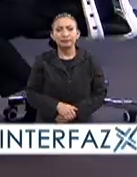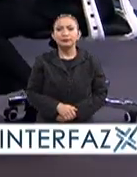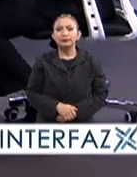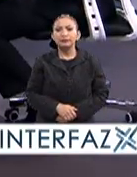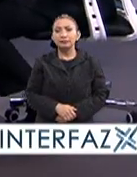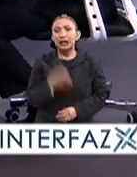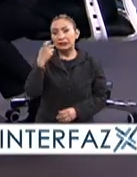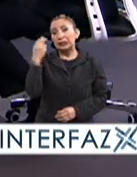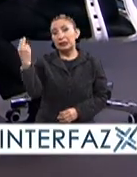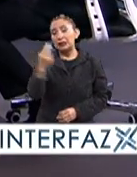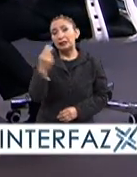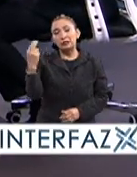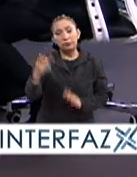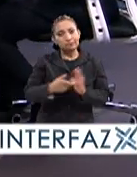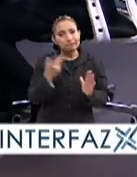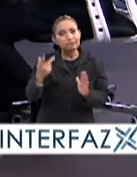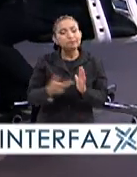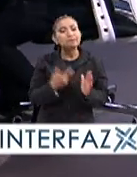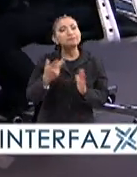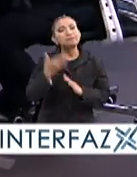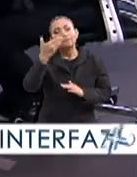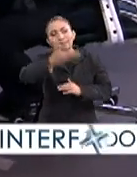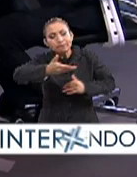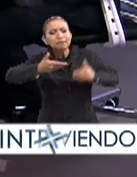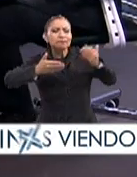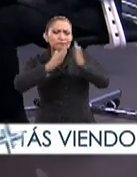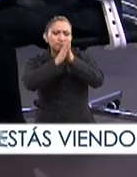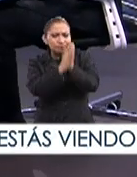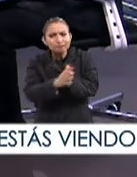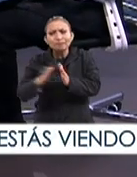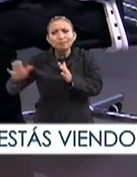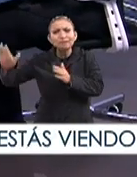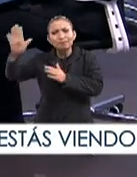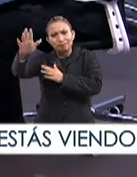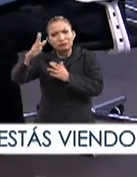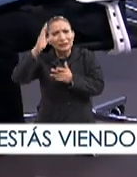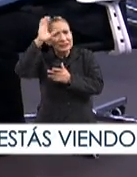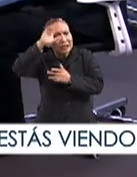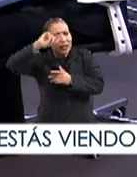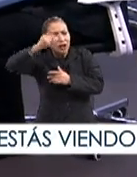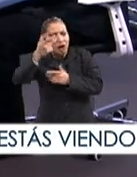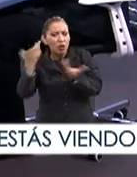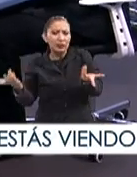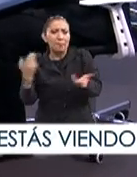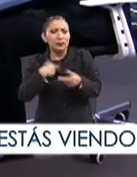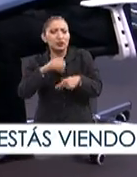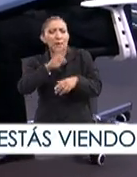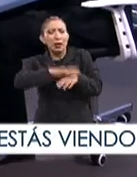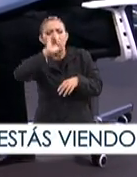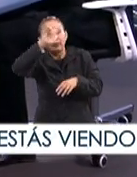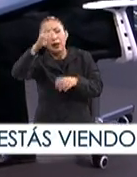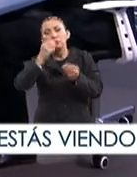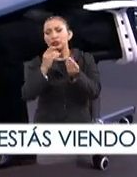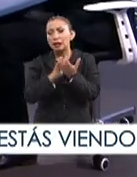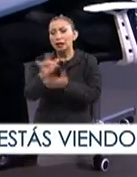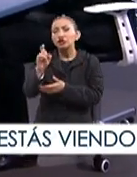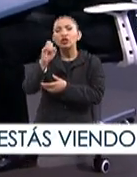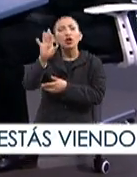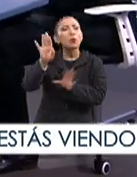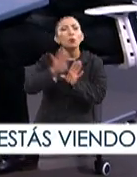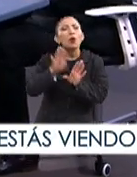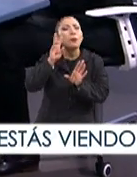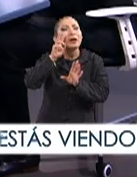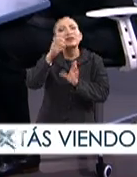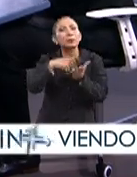la necesidad constante, la petición constante por parte de la ciencia y la tecnología. Muchísimas gracias, doctora. ¿Dónde podemos